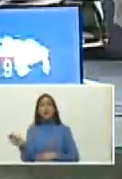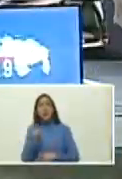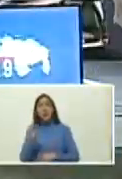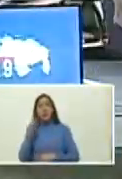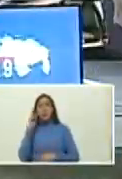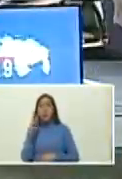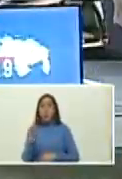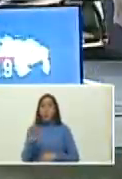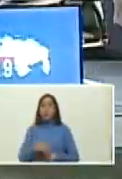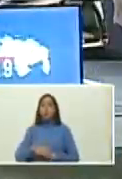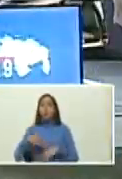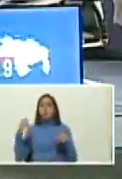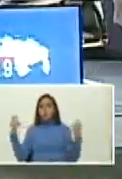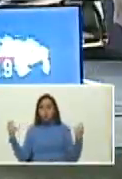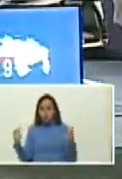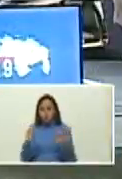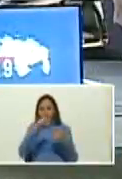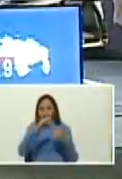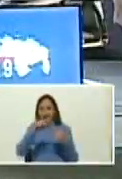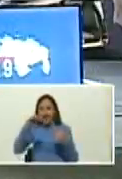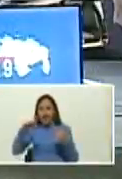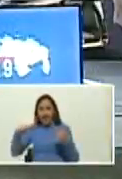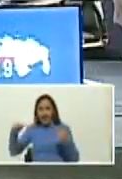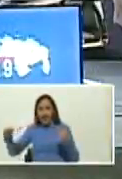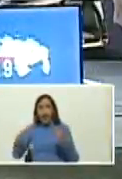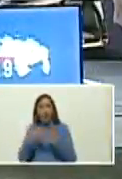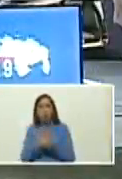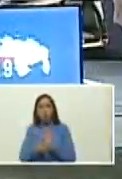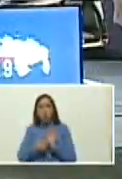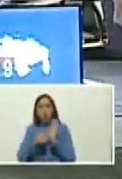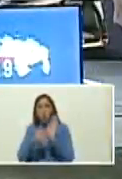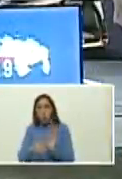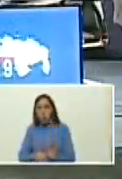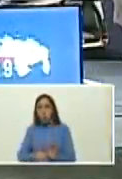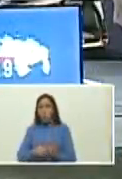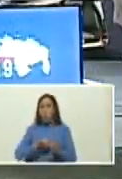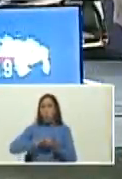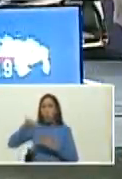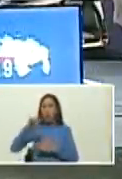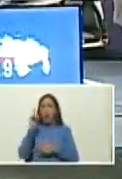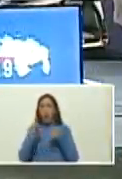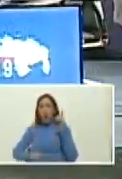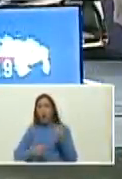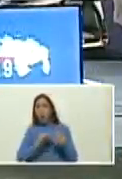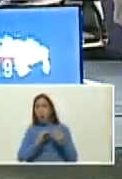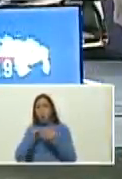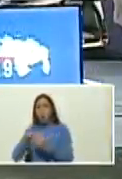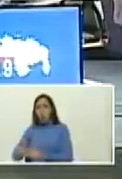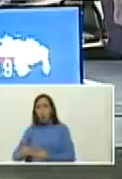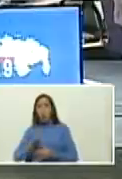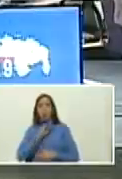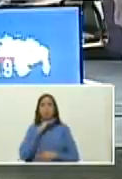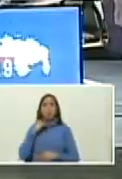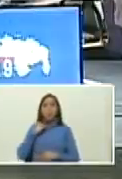observamos un ascenso de la curva nacional que coincidió con el incremento de casos comunitarios producto de la variante delta